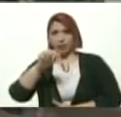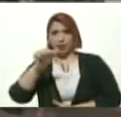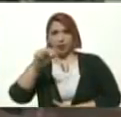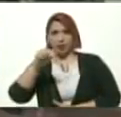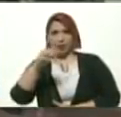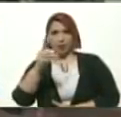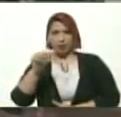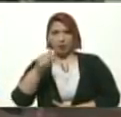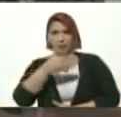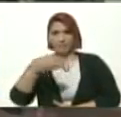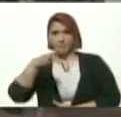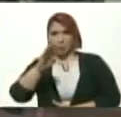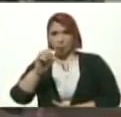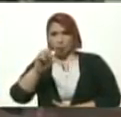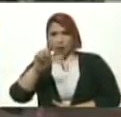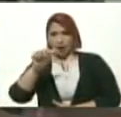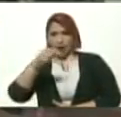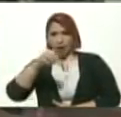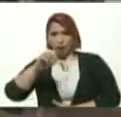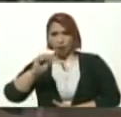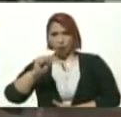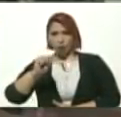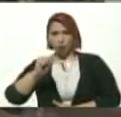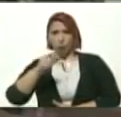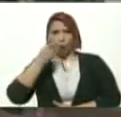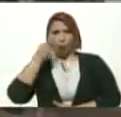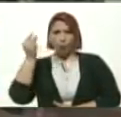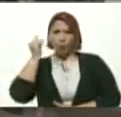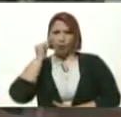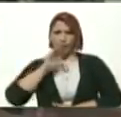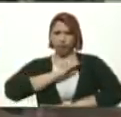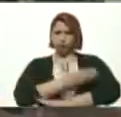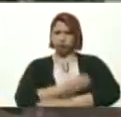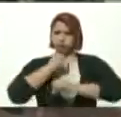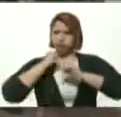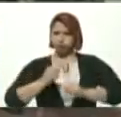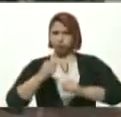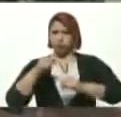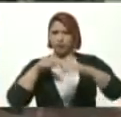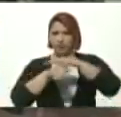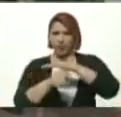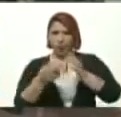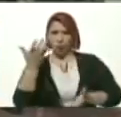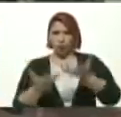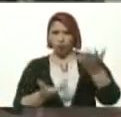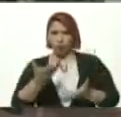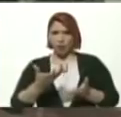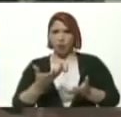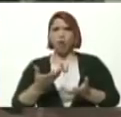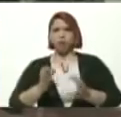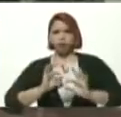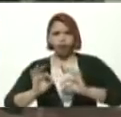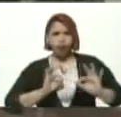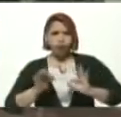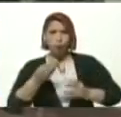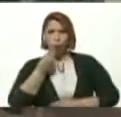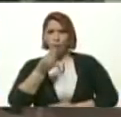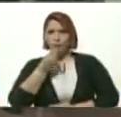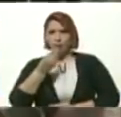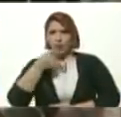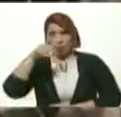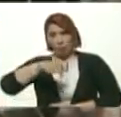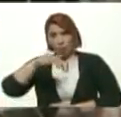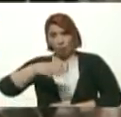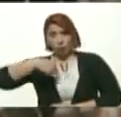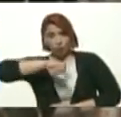aguerridas Hombres y mujeres Aguerridas Que se encuentran En nuestras cocinas Preparando Esos alimentos Y que hoy